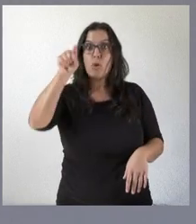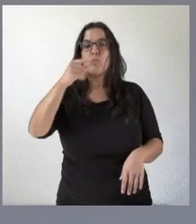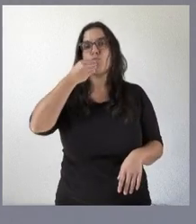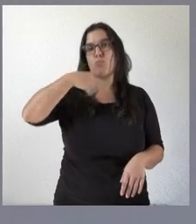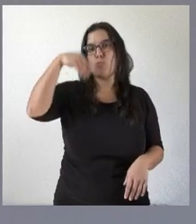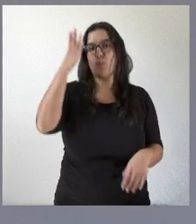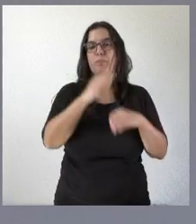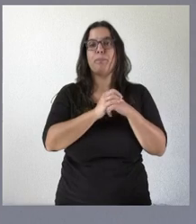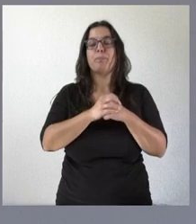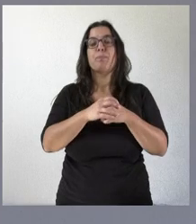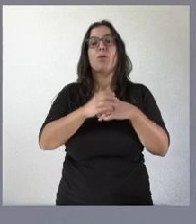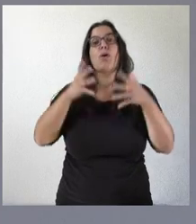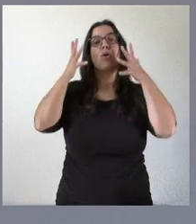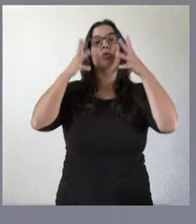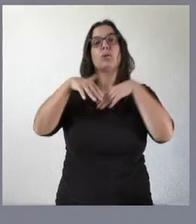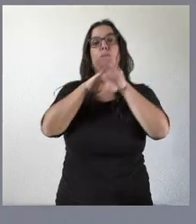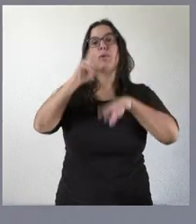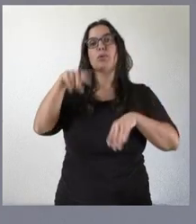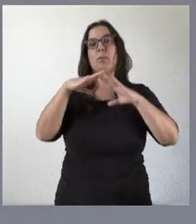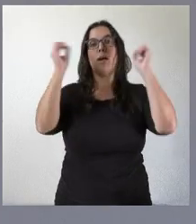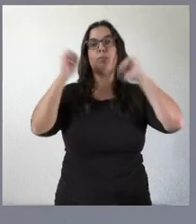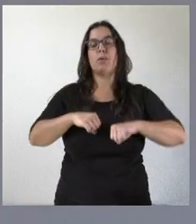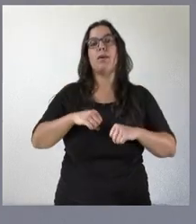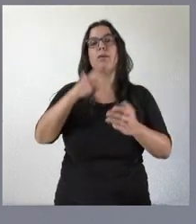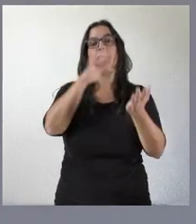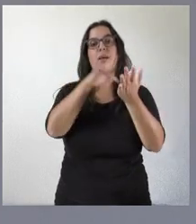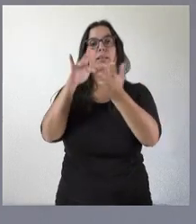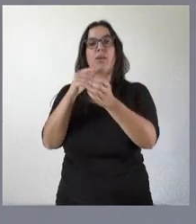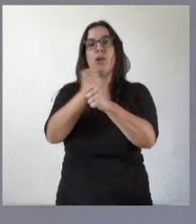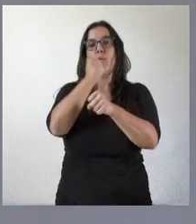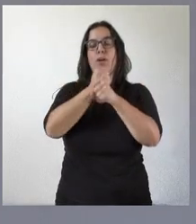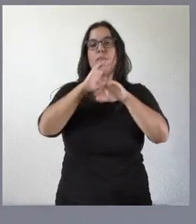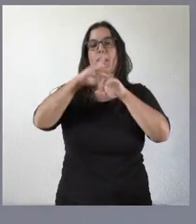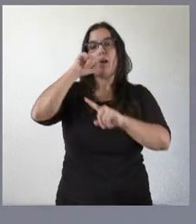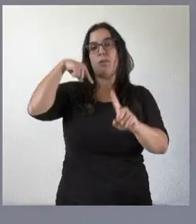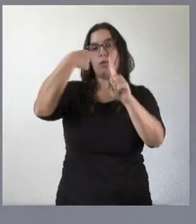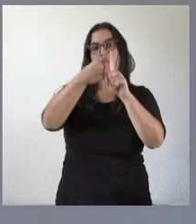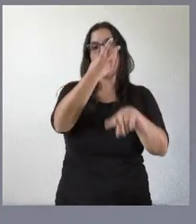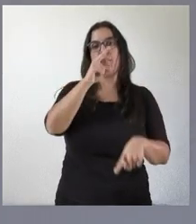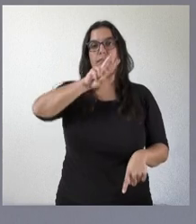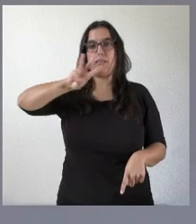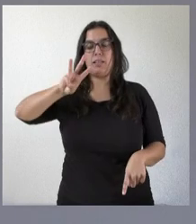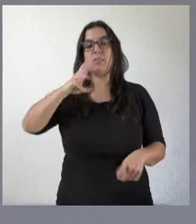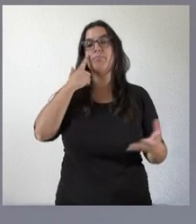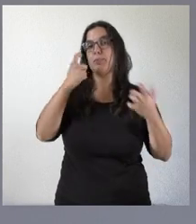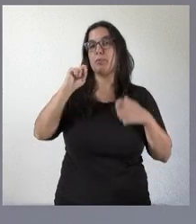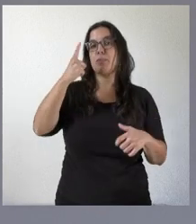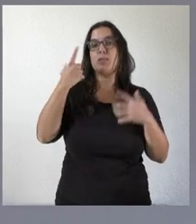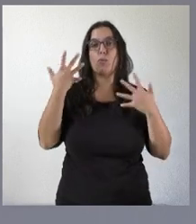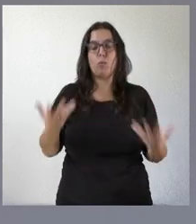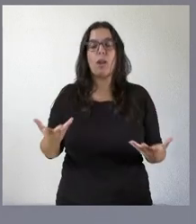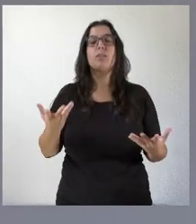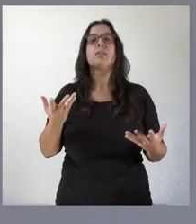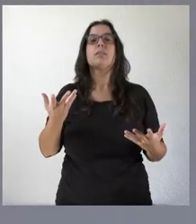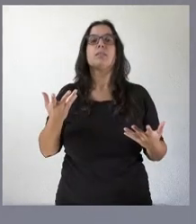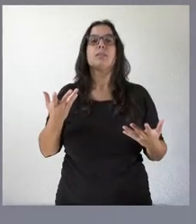Consejo de Gobierno también ha aprobado el calendario laboral para el año 2023. Quizá lo más relevante es la inclusión